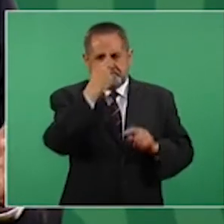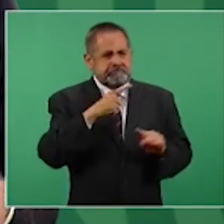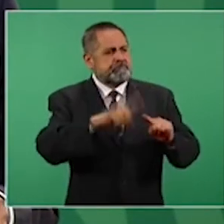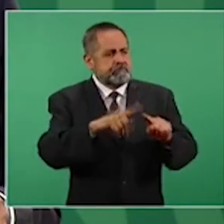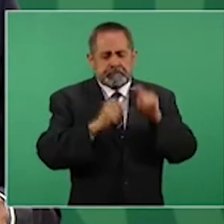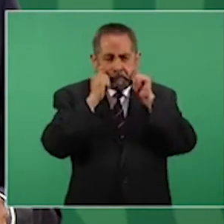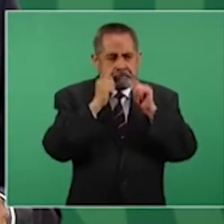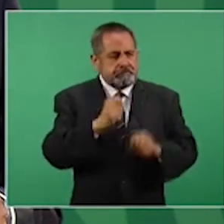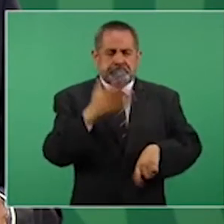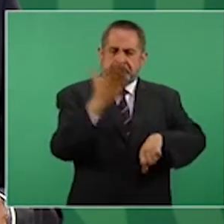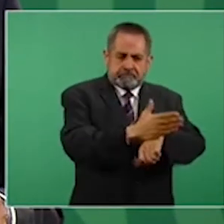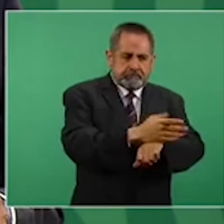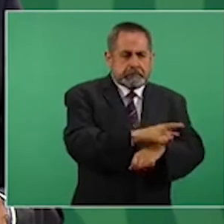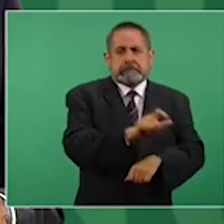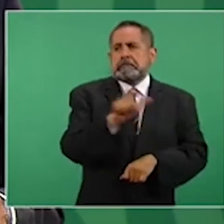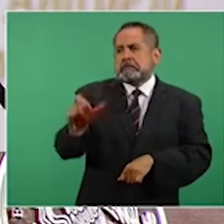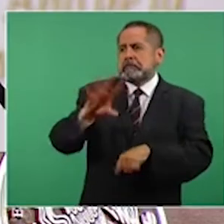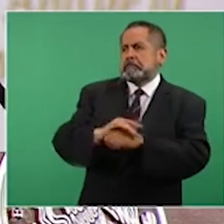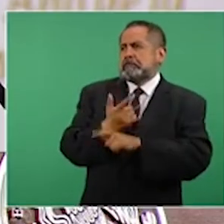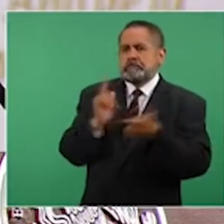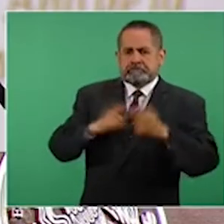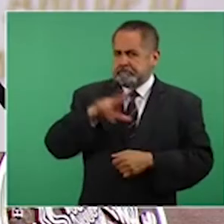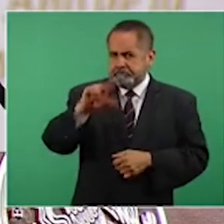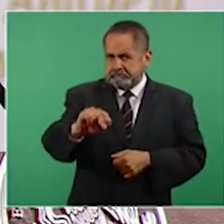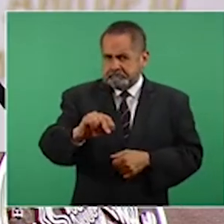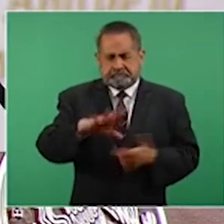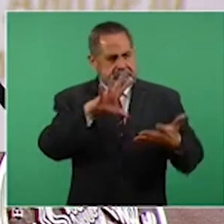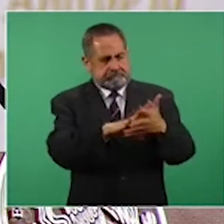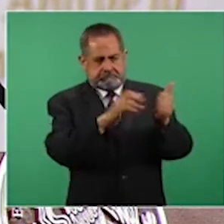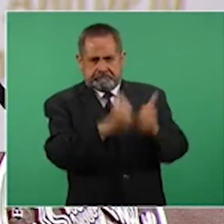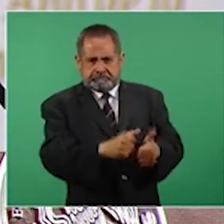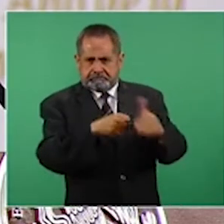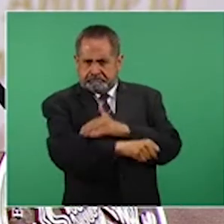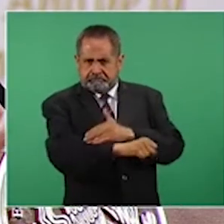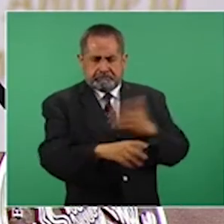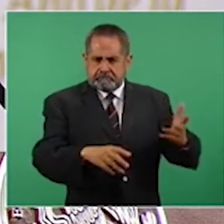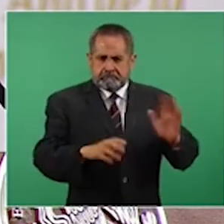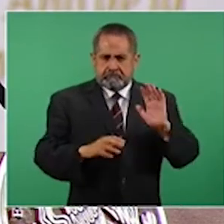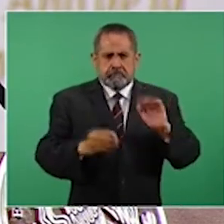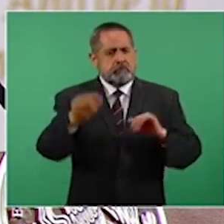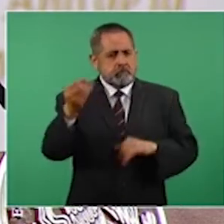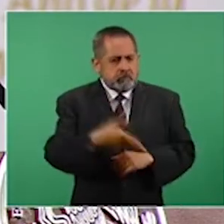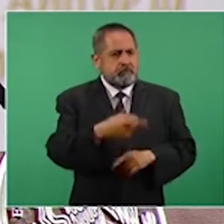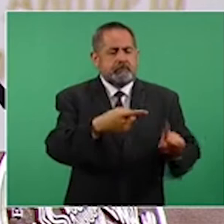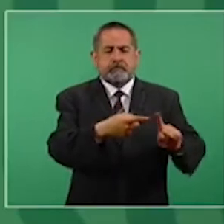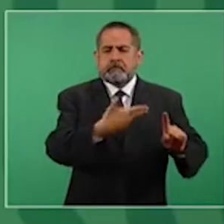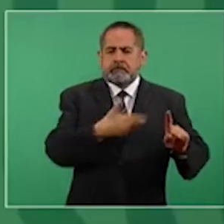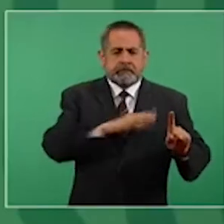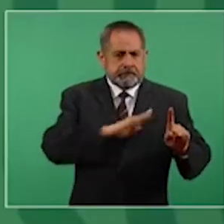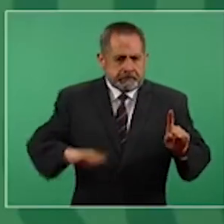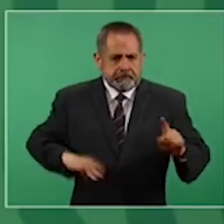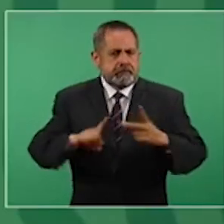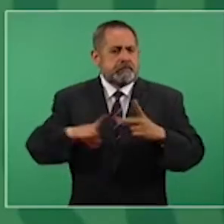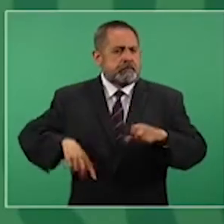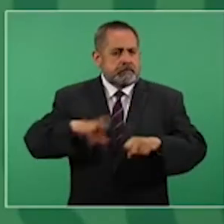derecho a fianza, sea un presidente municipal, sea un gobernador,